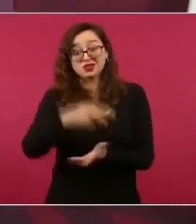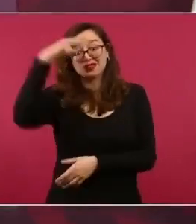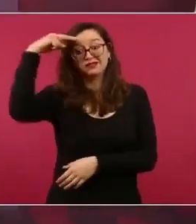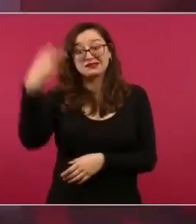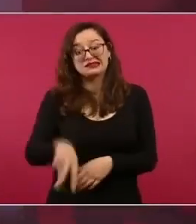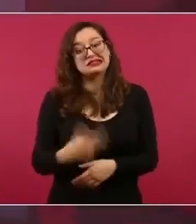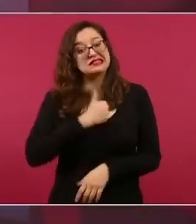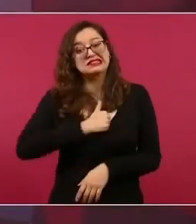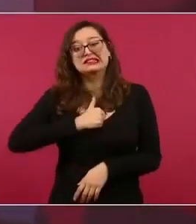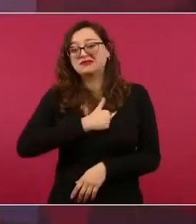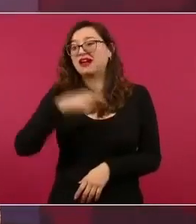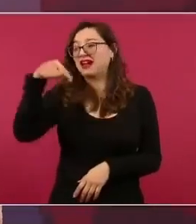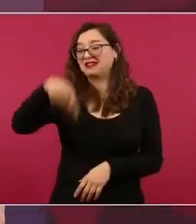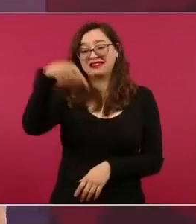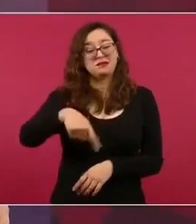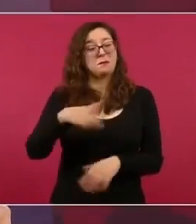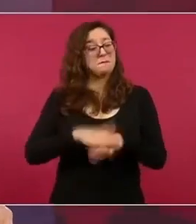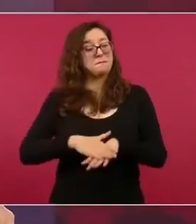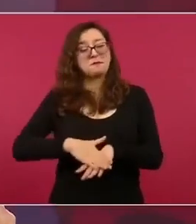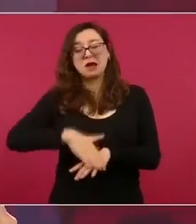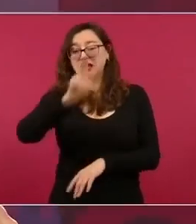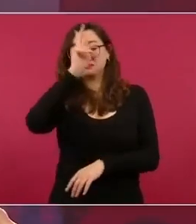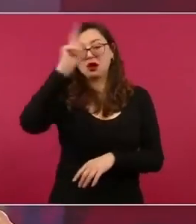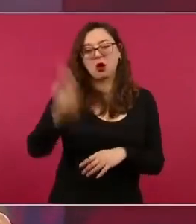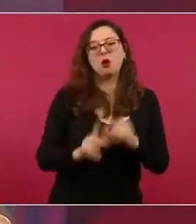de los medios y aquí el bombardeo es